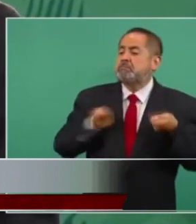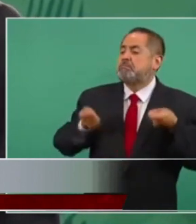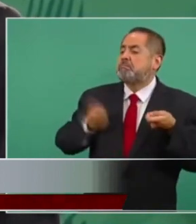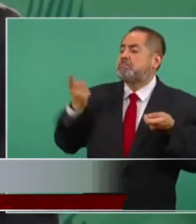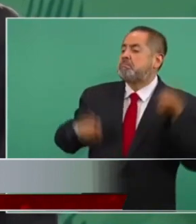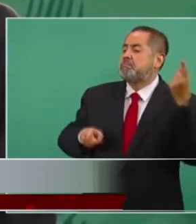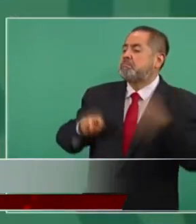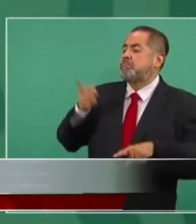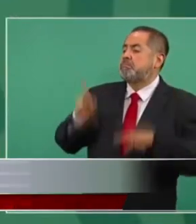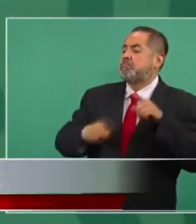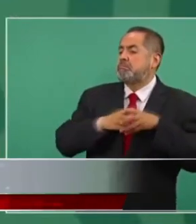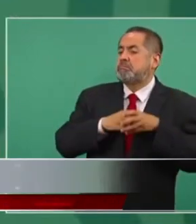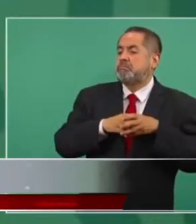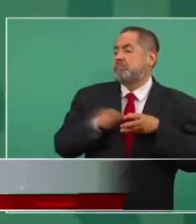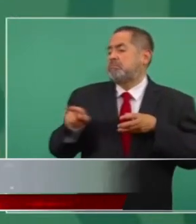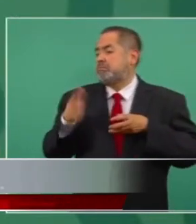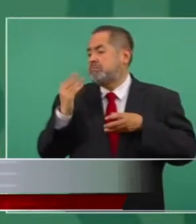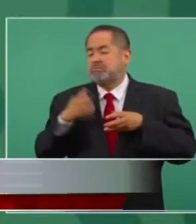extremismo